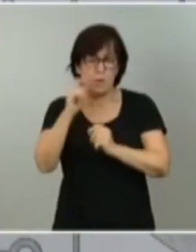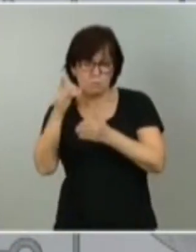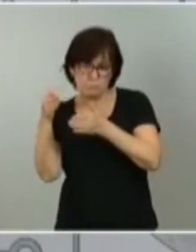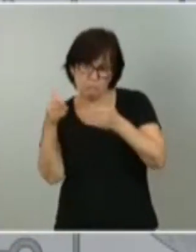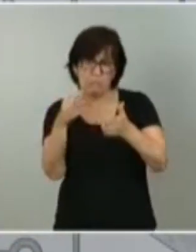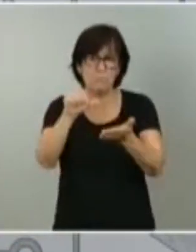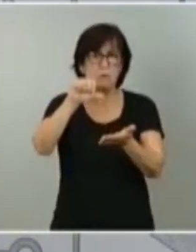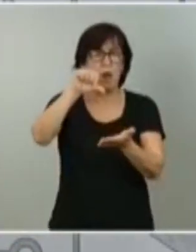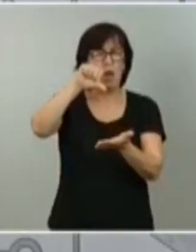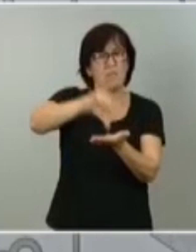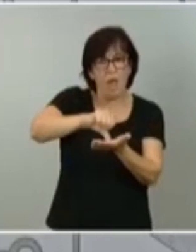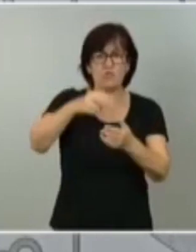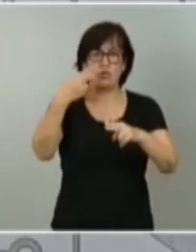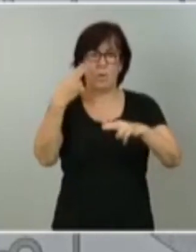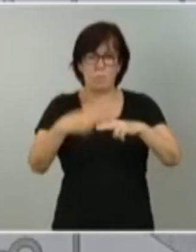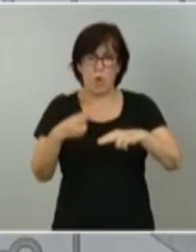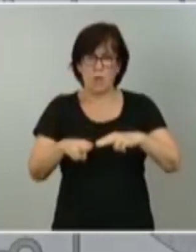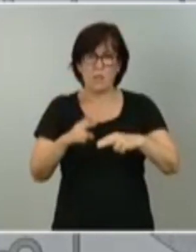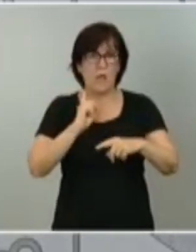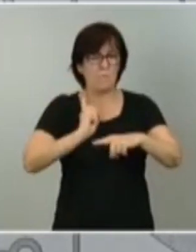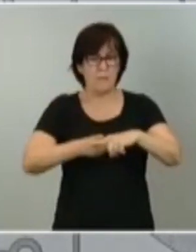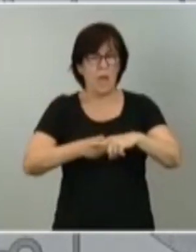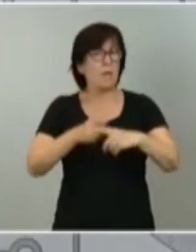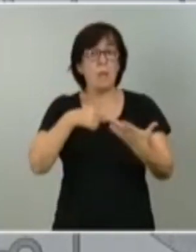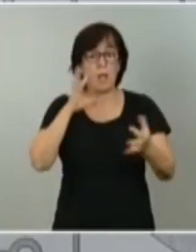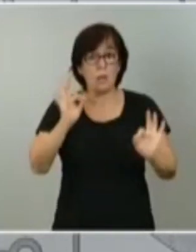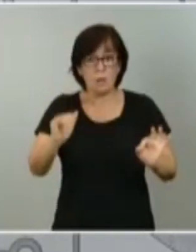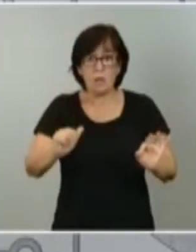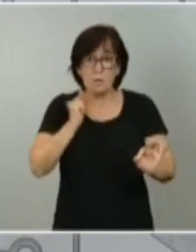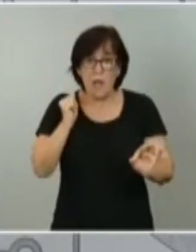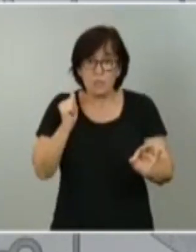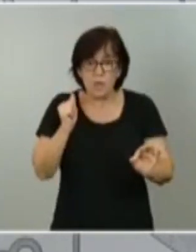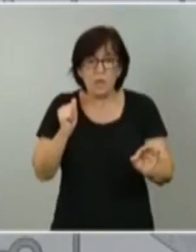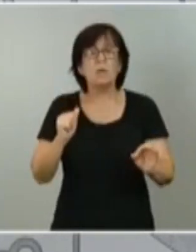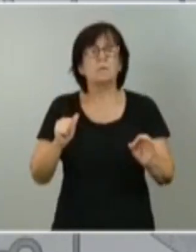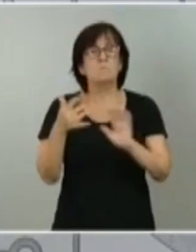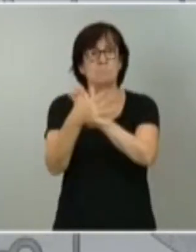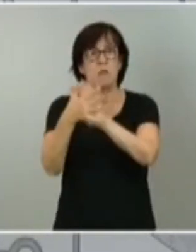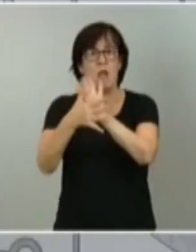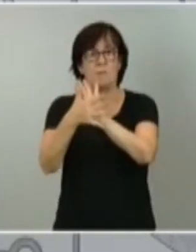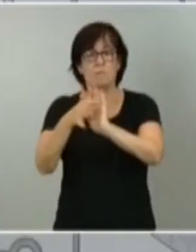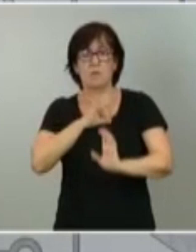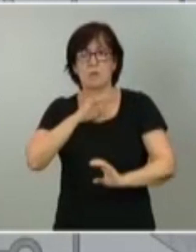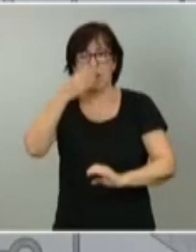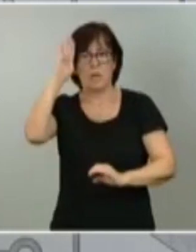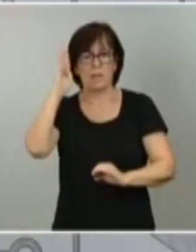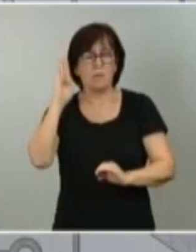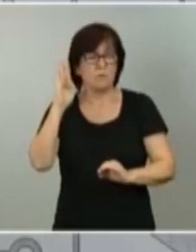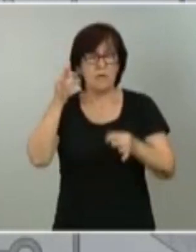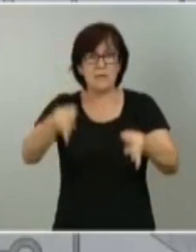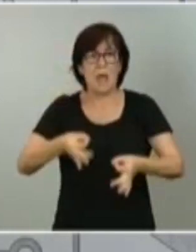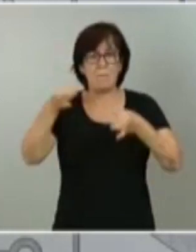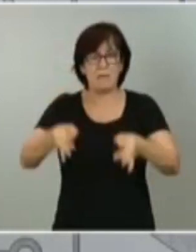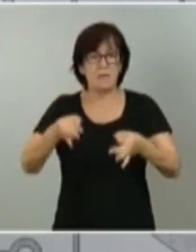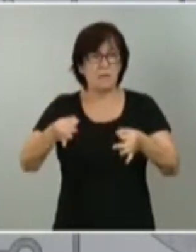pero justamente cuando tenemos ocasión de hablar con el señor Casado lo que nos encontramos es que parece que gira